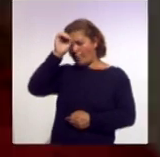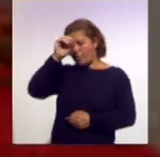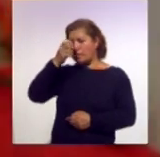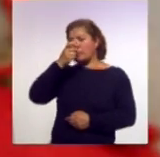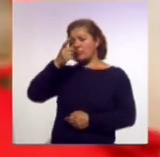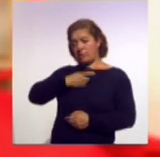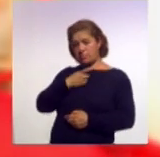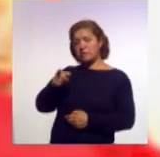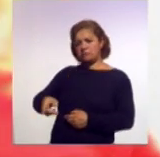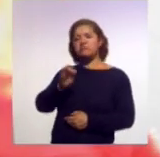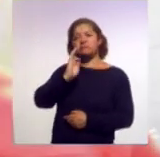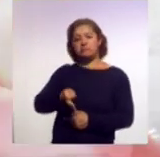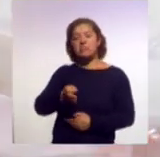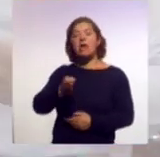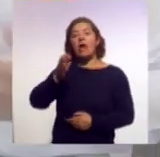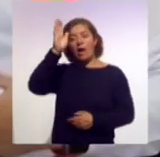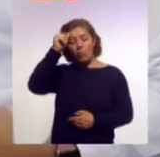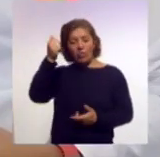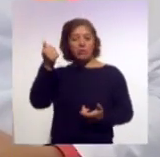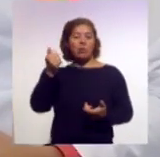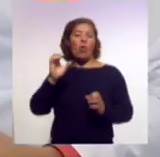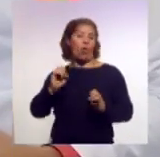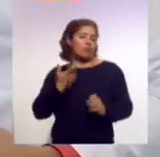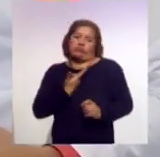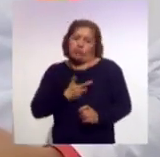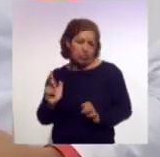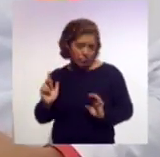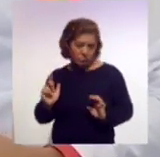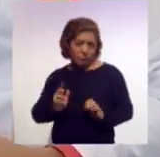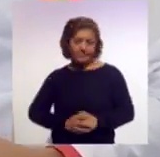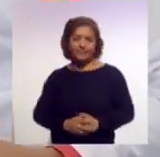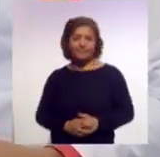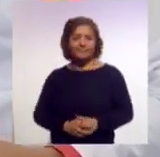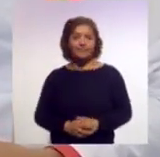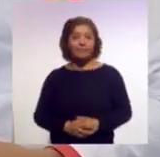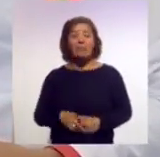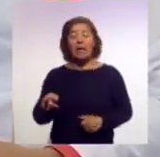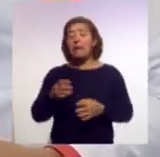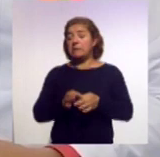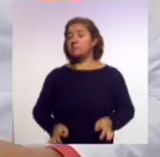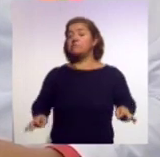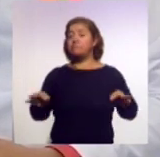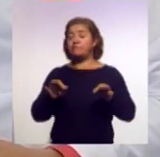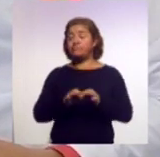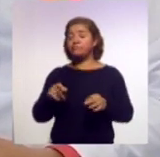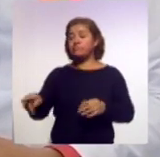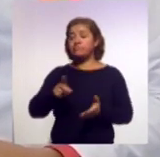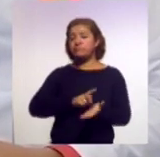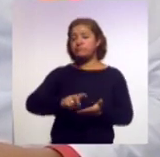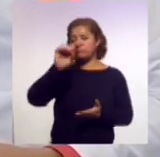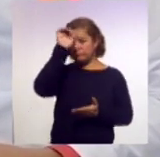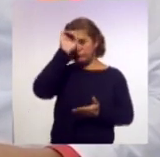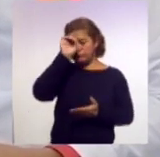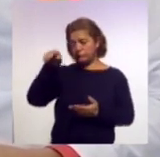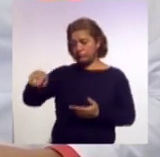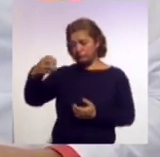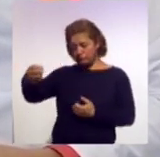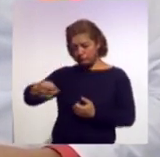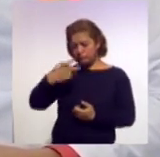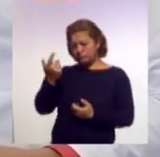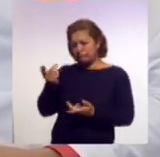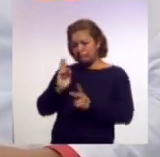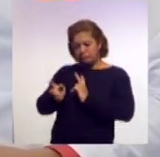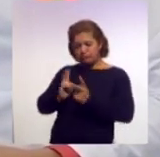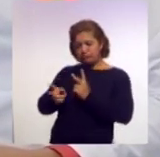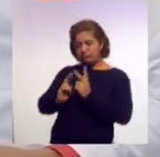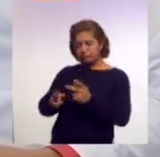está de acuerdo con esta adopción o si no le parece. Perfecto, muy importante recordar el derecho a opinar, que a veces se nos olvida, pero muy bien,